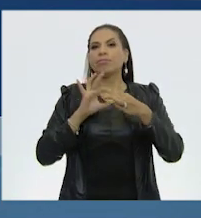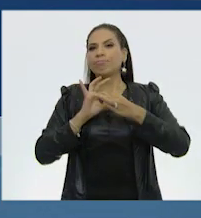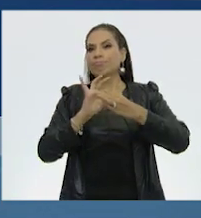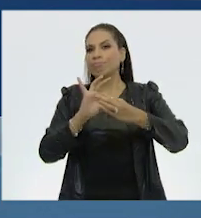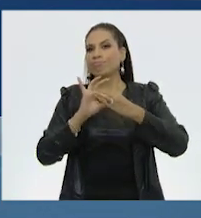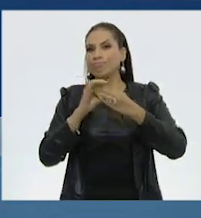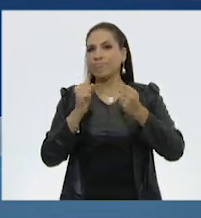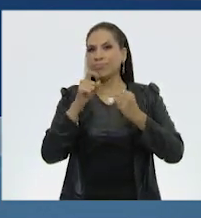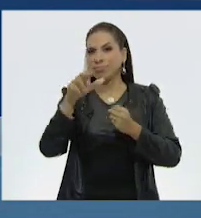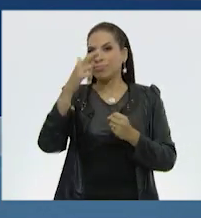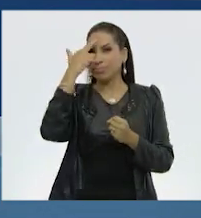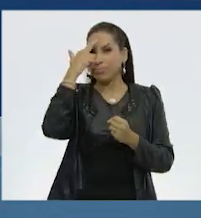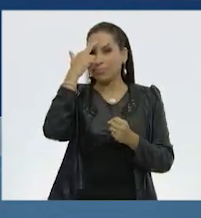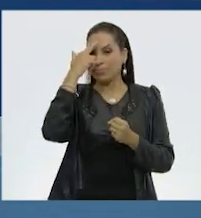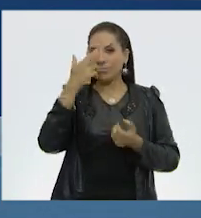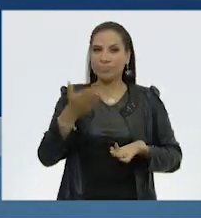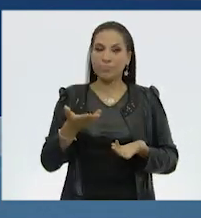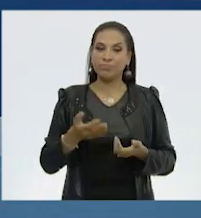relación, ¿se acuerdan?